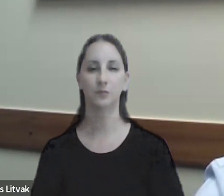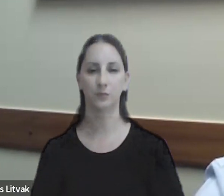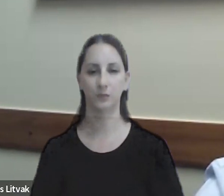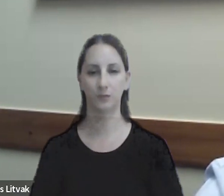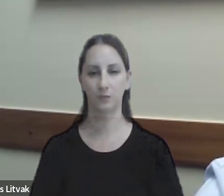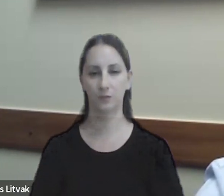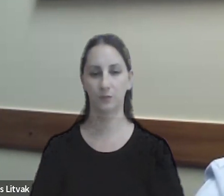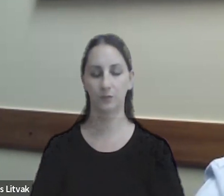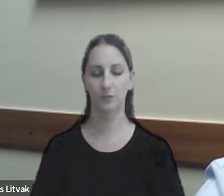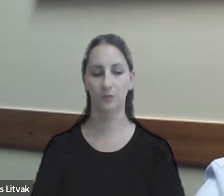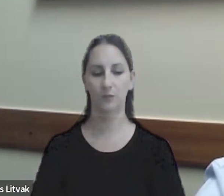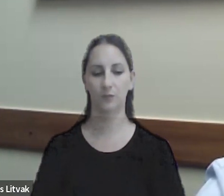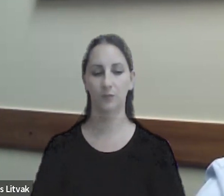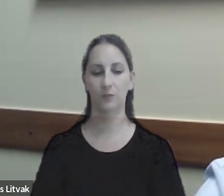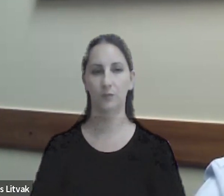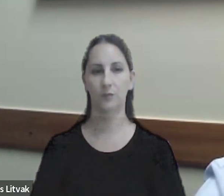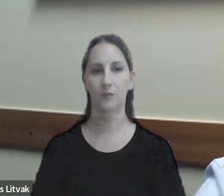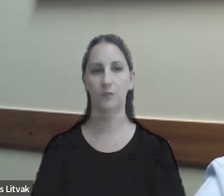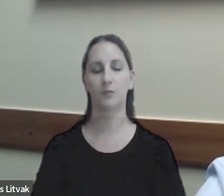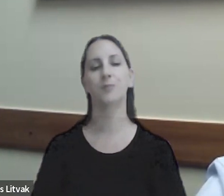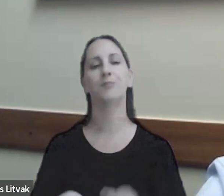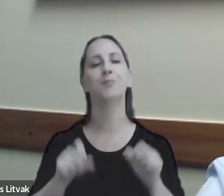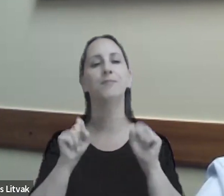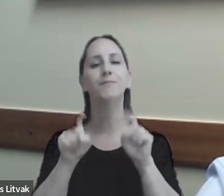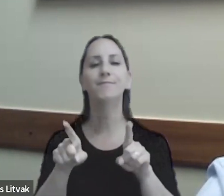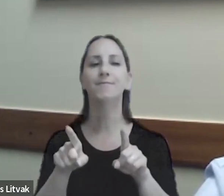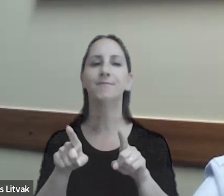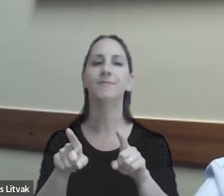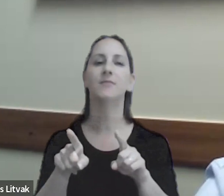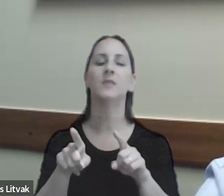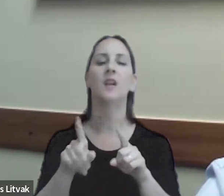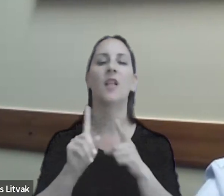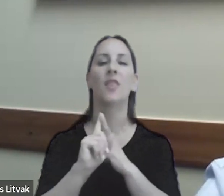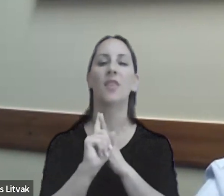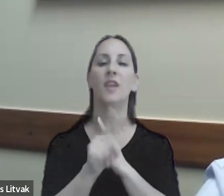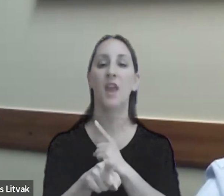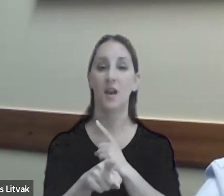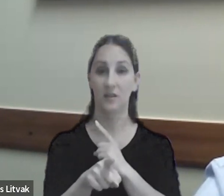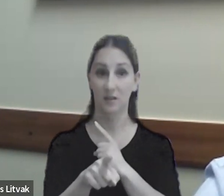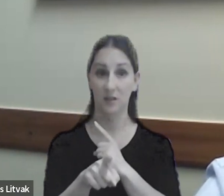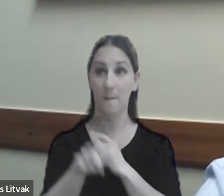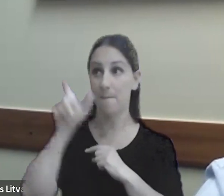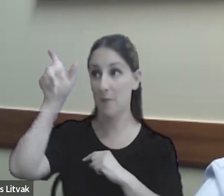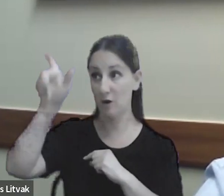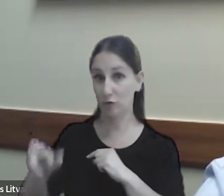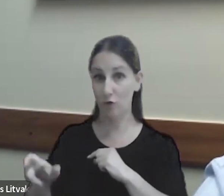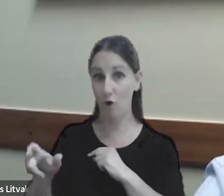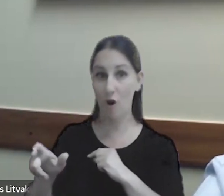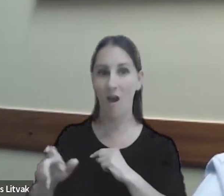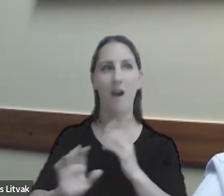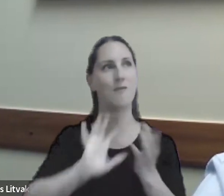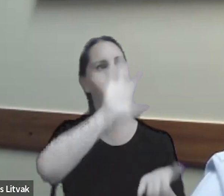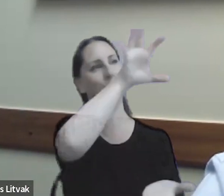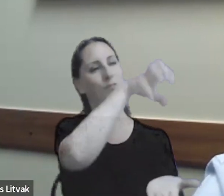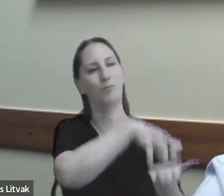es decir son resoluciones fiscales propias de directas entre un contribuyente y un fisco